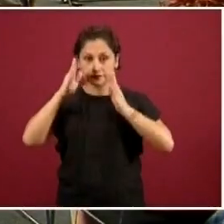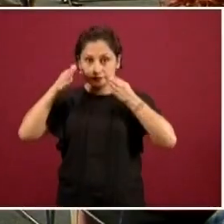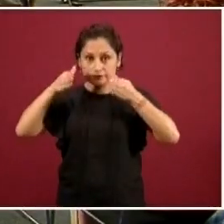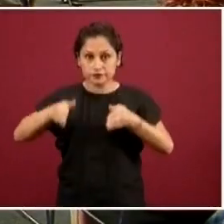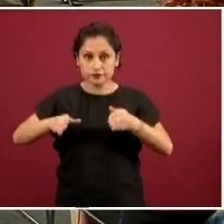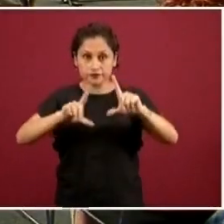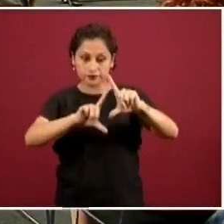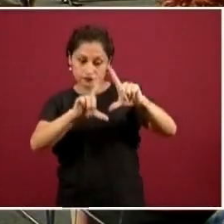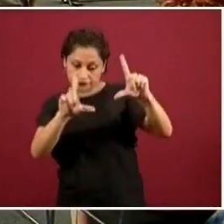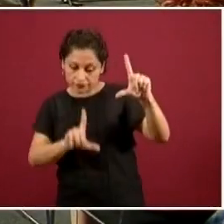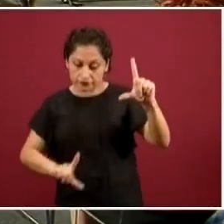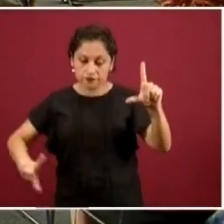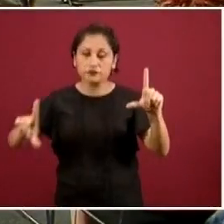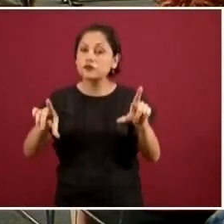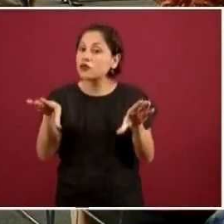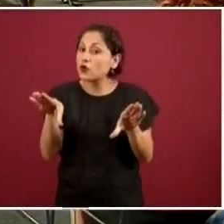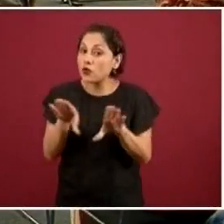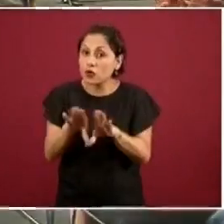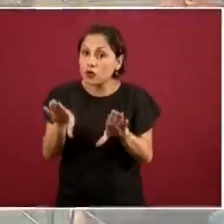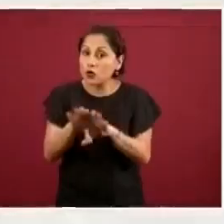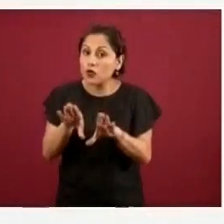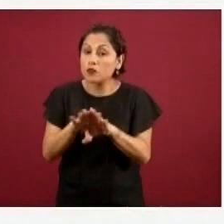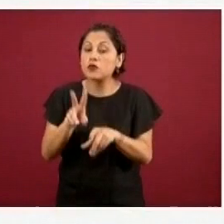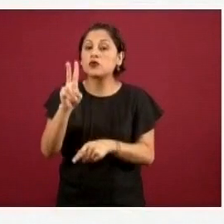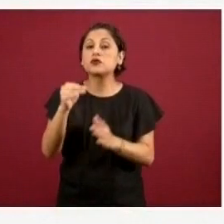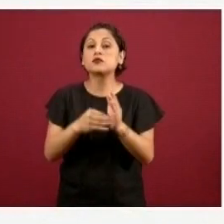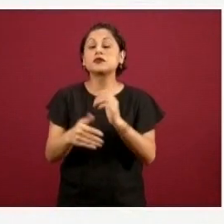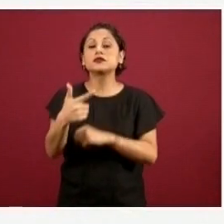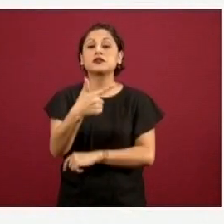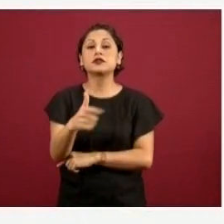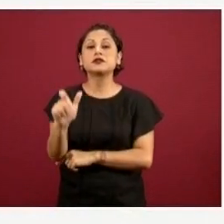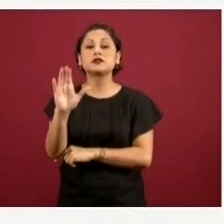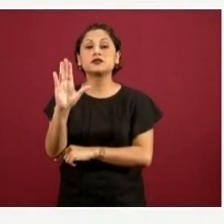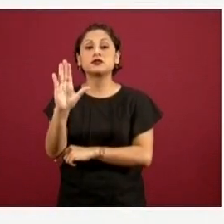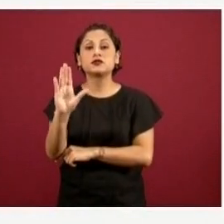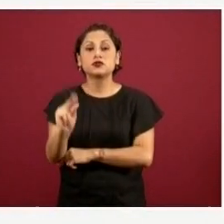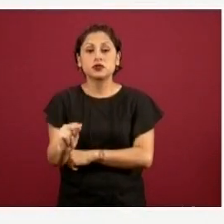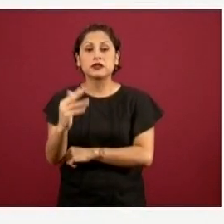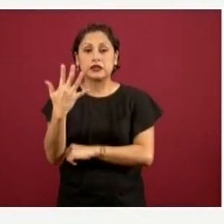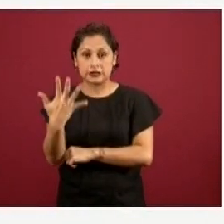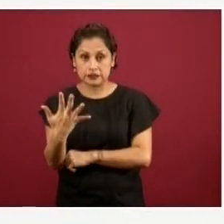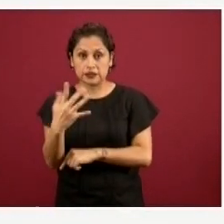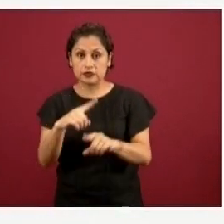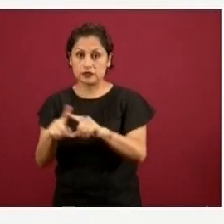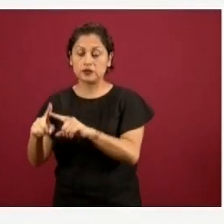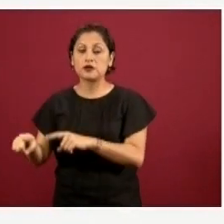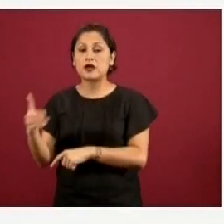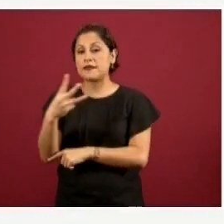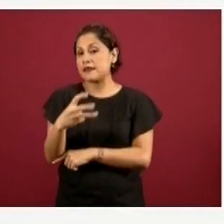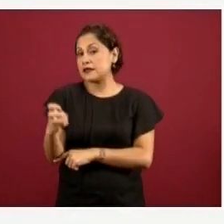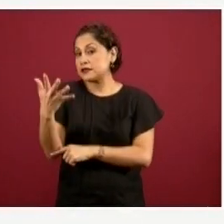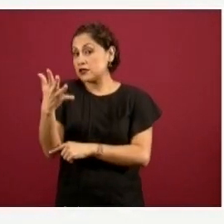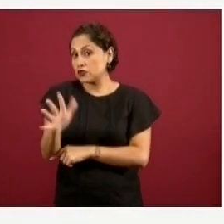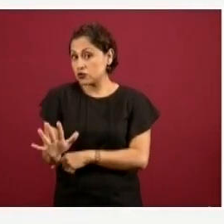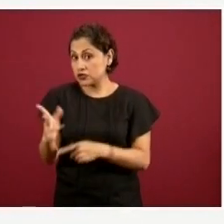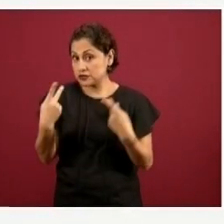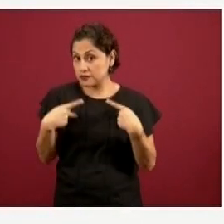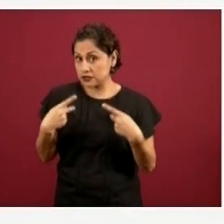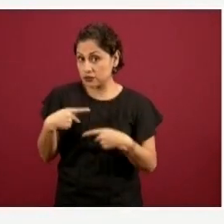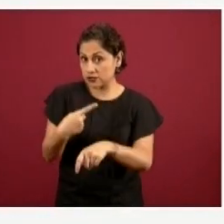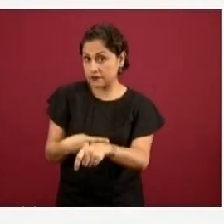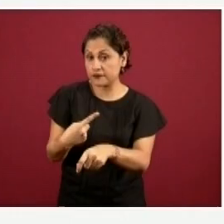padecimientos en los fallecimientos registrados como factores de comorbilidad. Por su parte, el secretario del Consejo de Salubridad General,